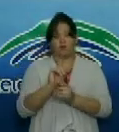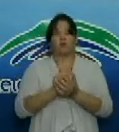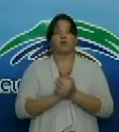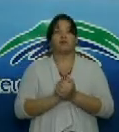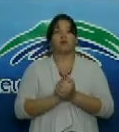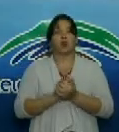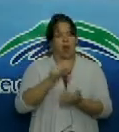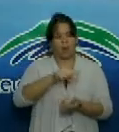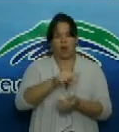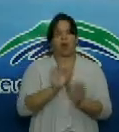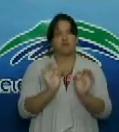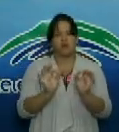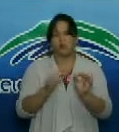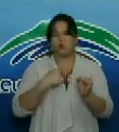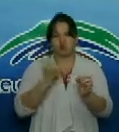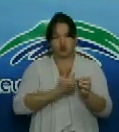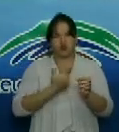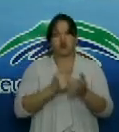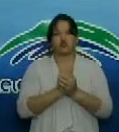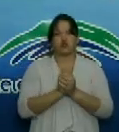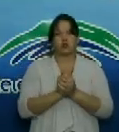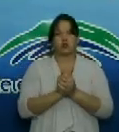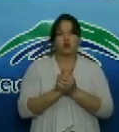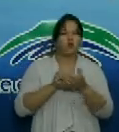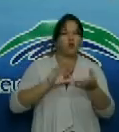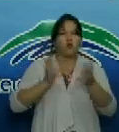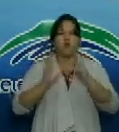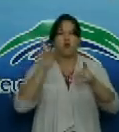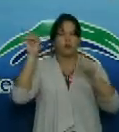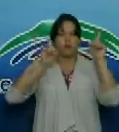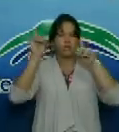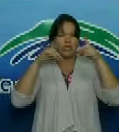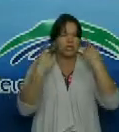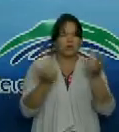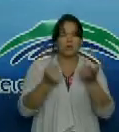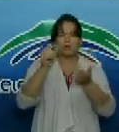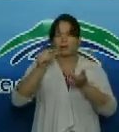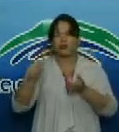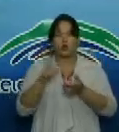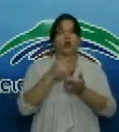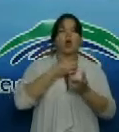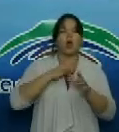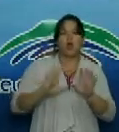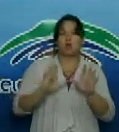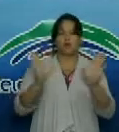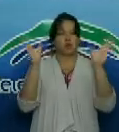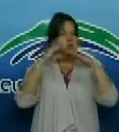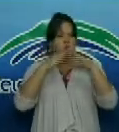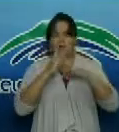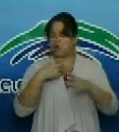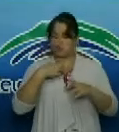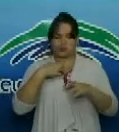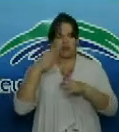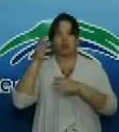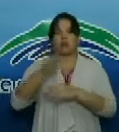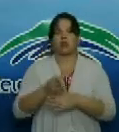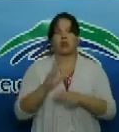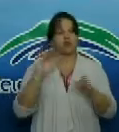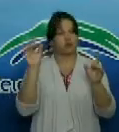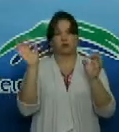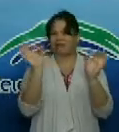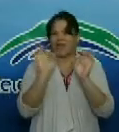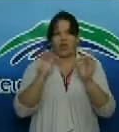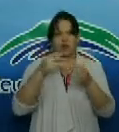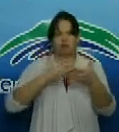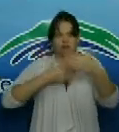la estructura que hemos diseñado está en función de que los clientes no tengan que tener ningún contacto directo con ninguno de los probadores